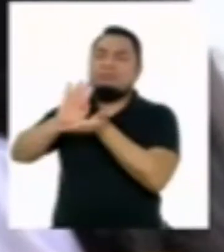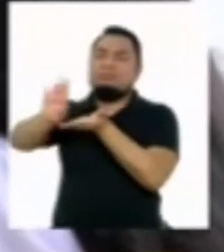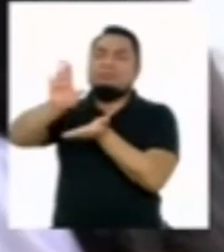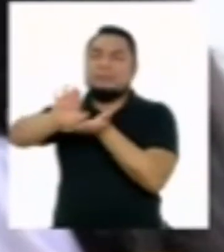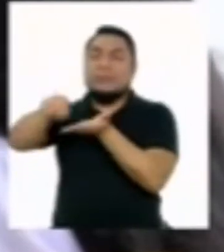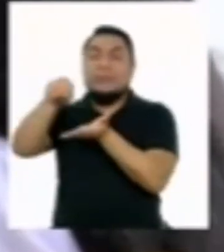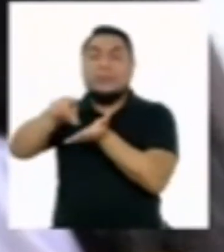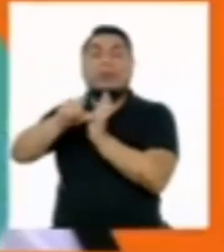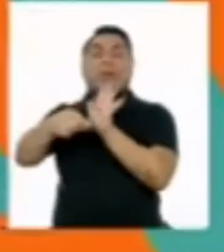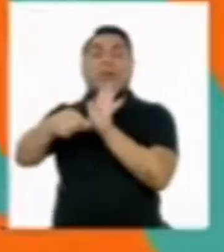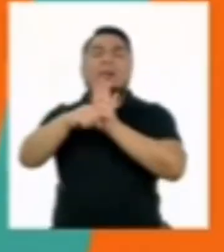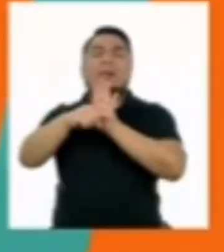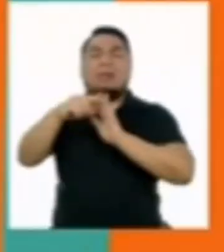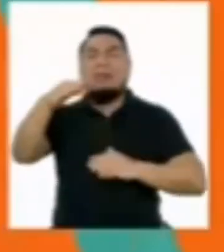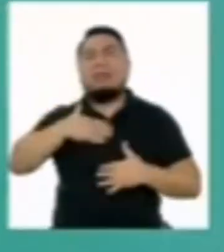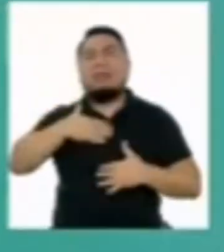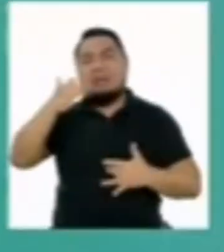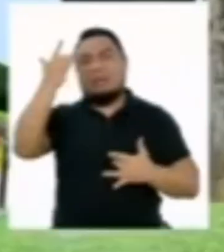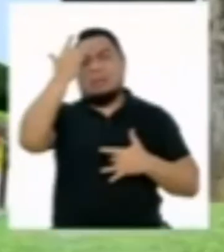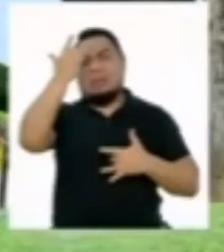de consecuencias negativas para la salud.